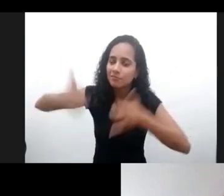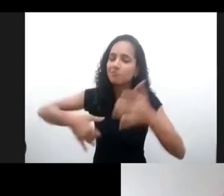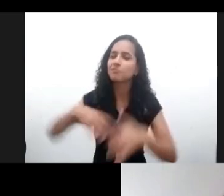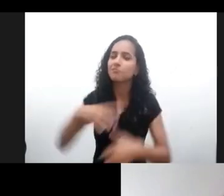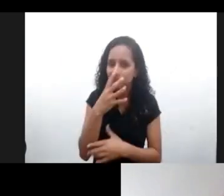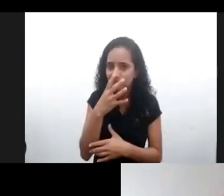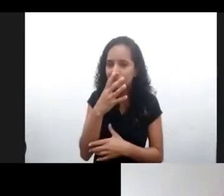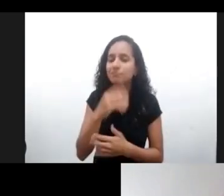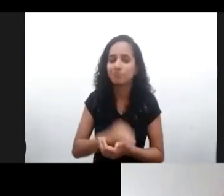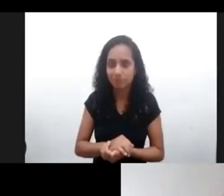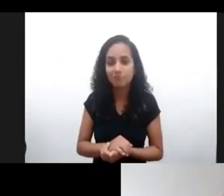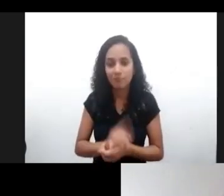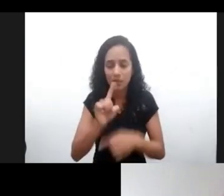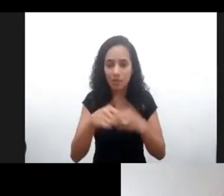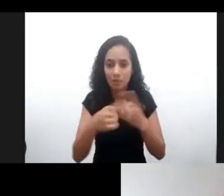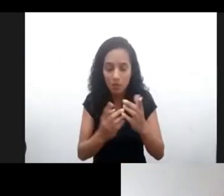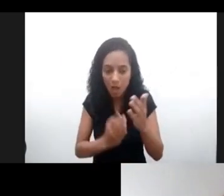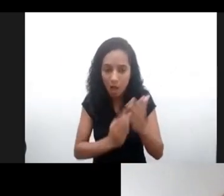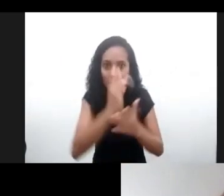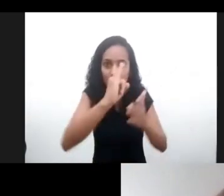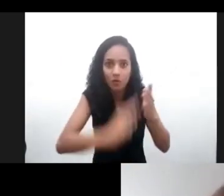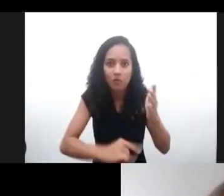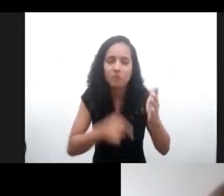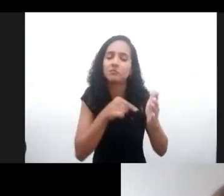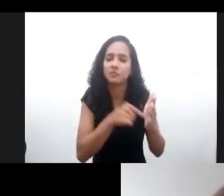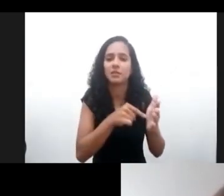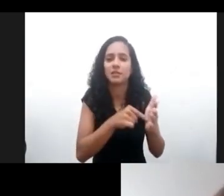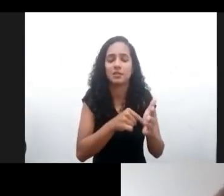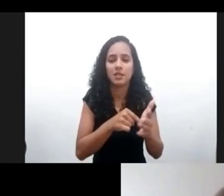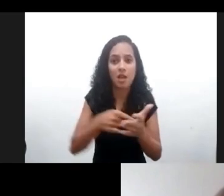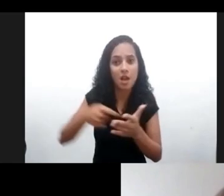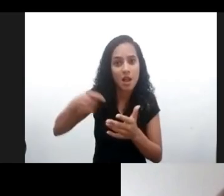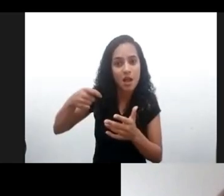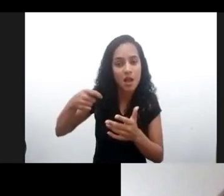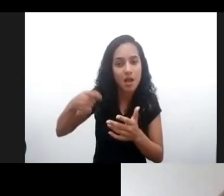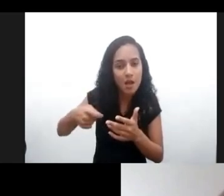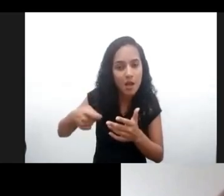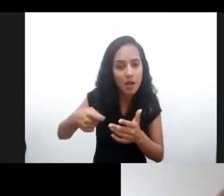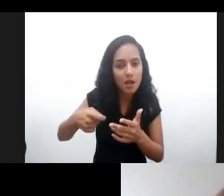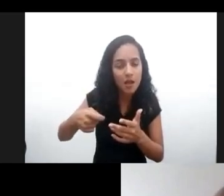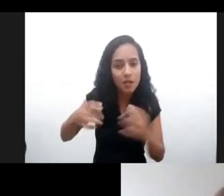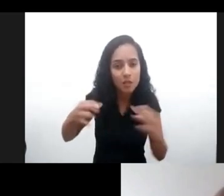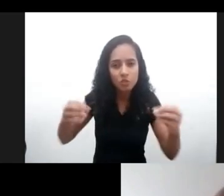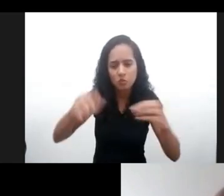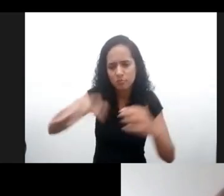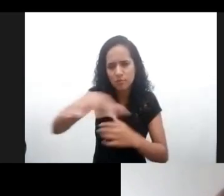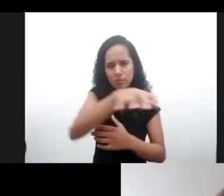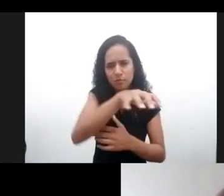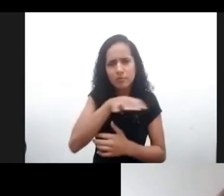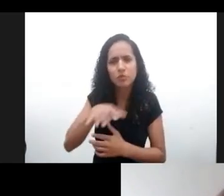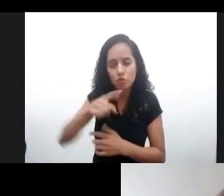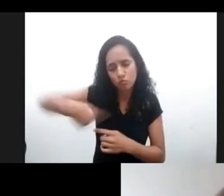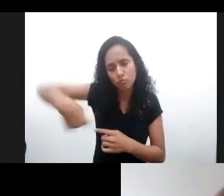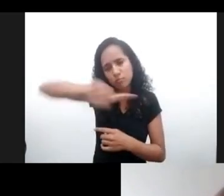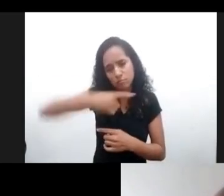importantes y seguramente salimos todos de aquí después de la aprobación de la observación con la obligación en todos los